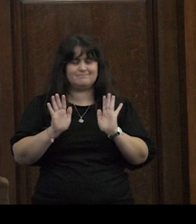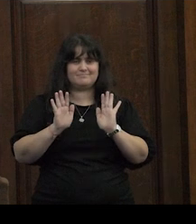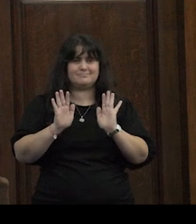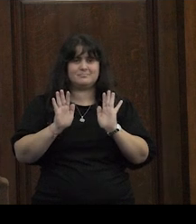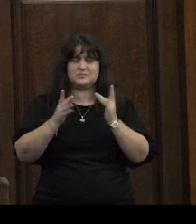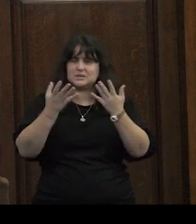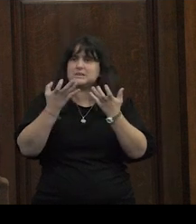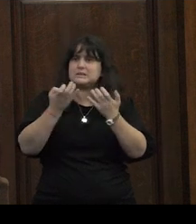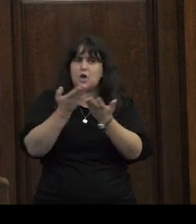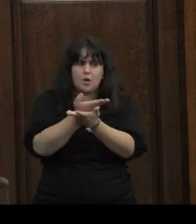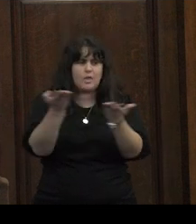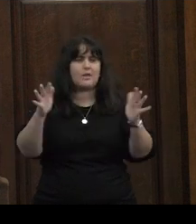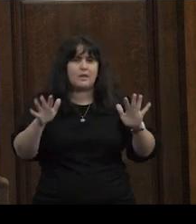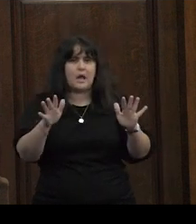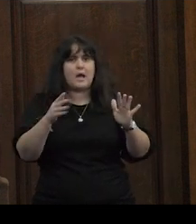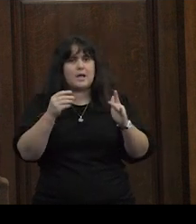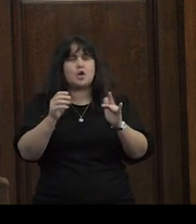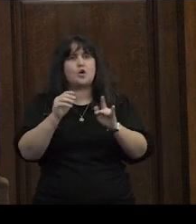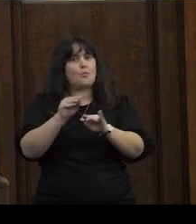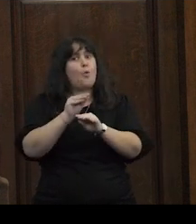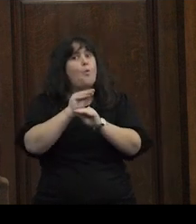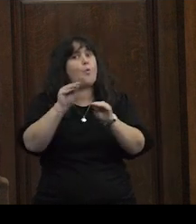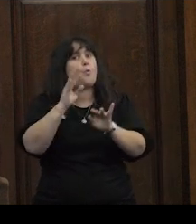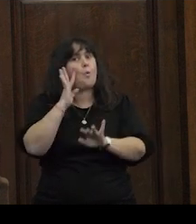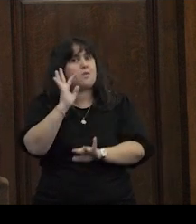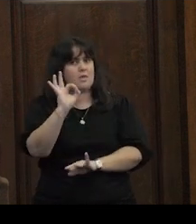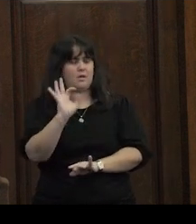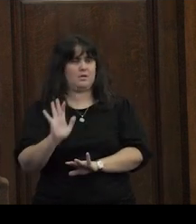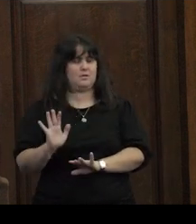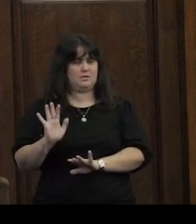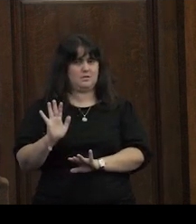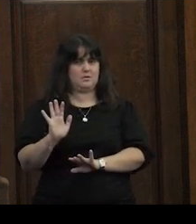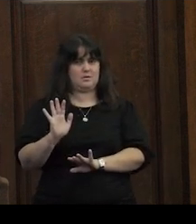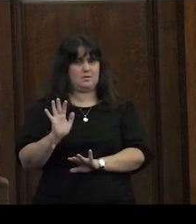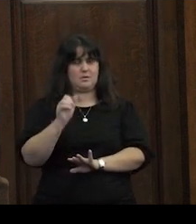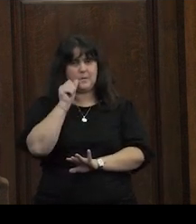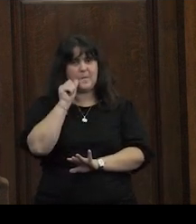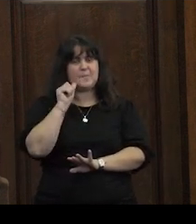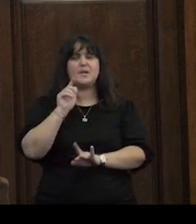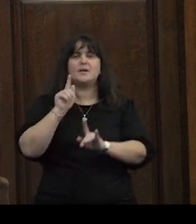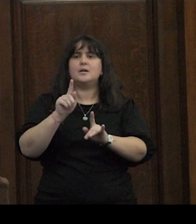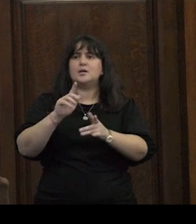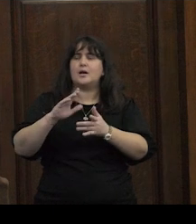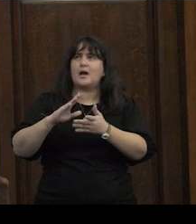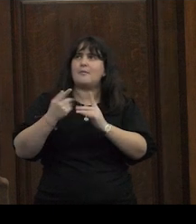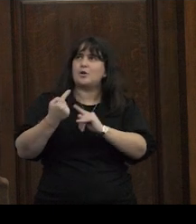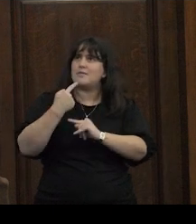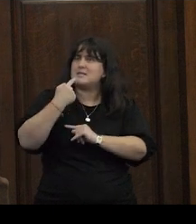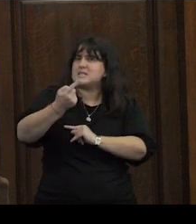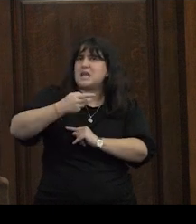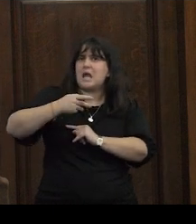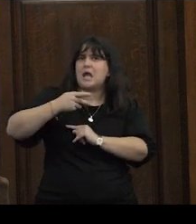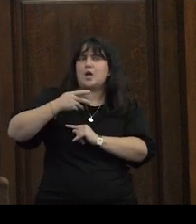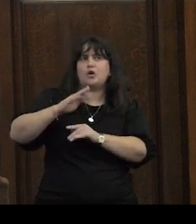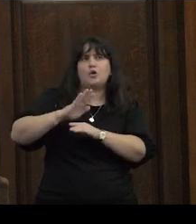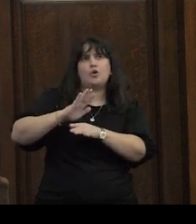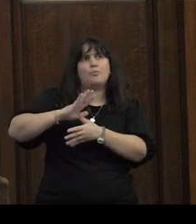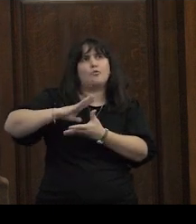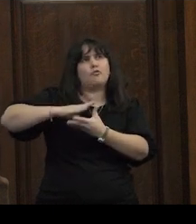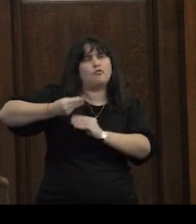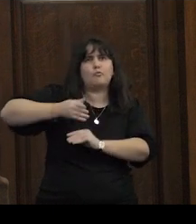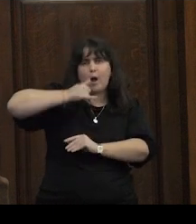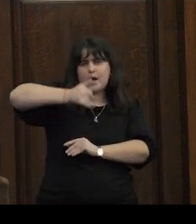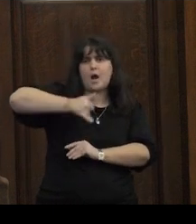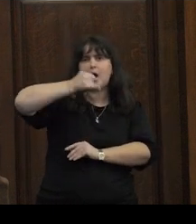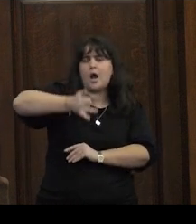lo que intento traer es una luz de alerta de cómo se instala una narrativa que